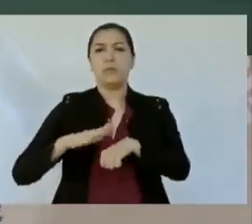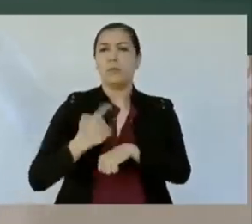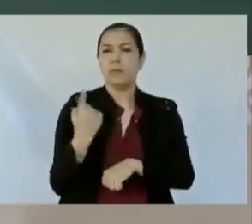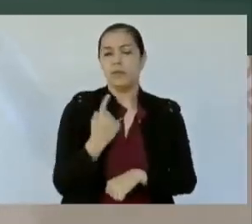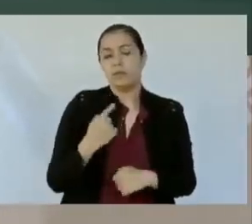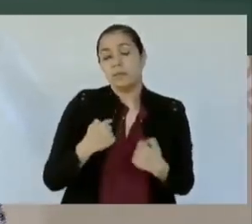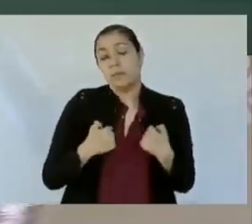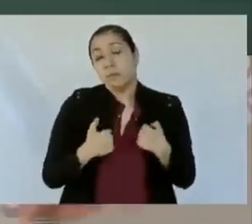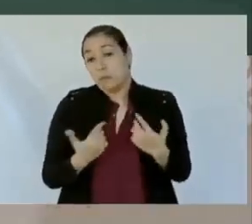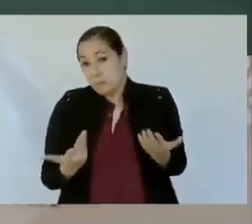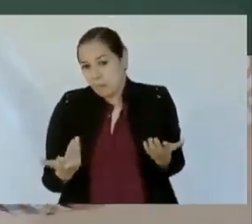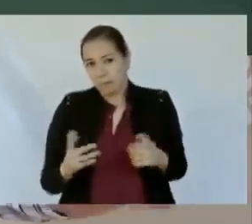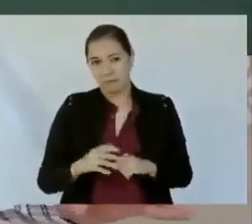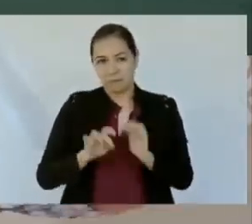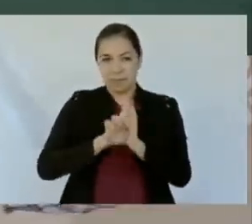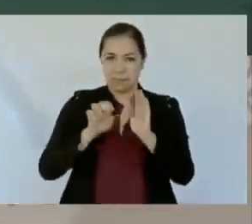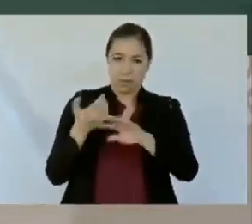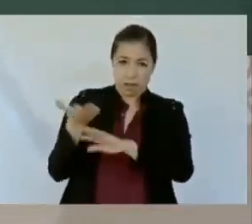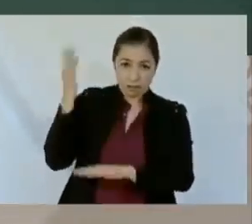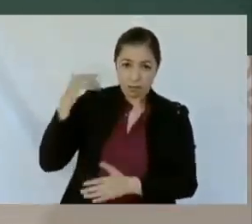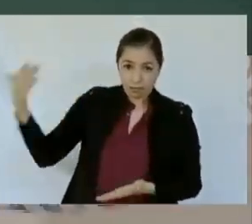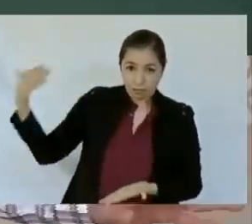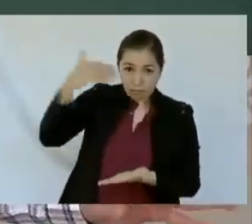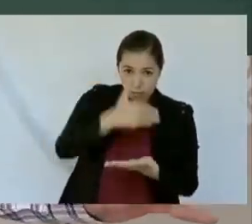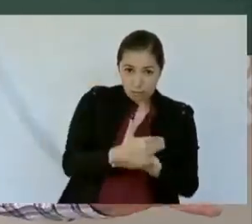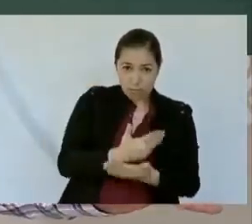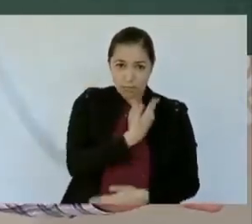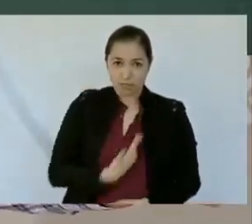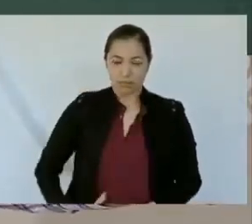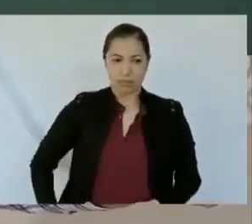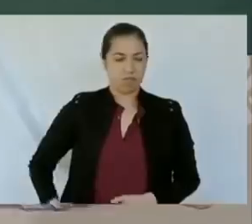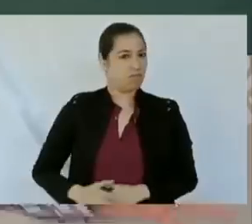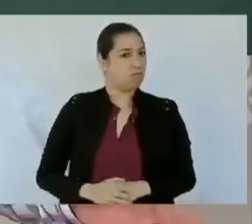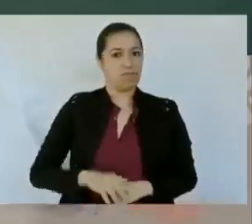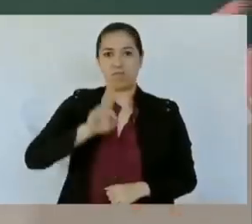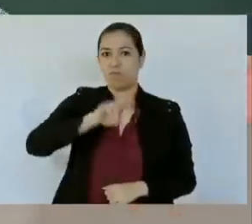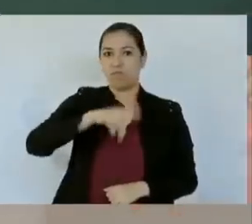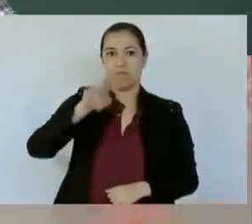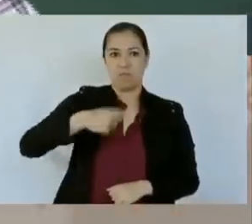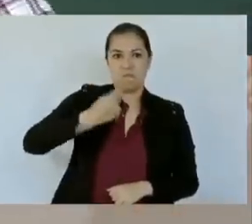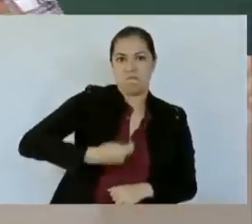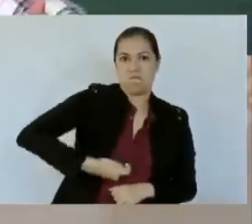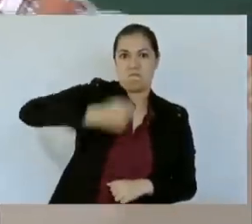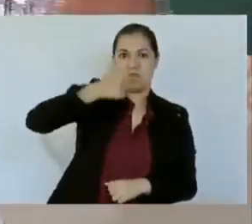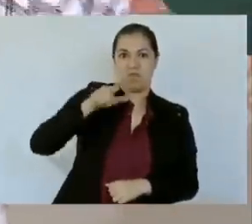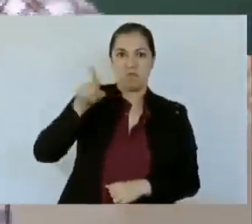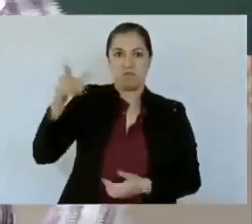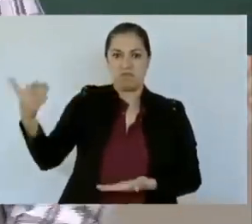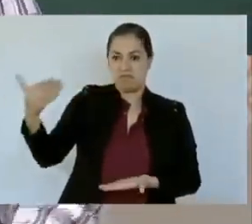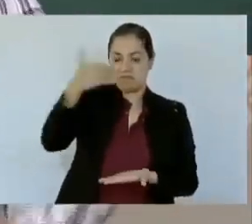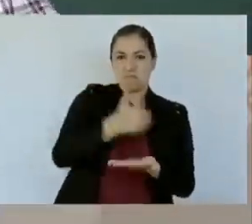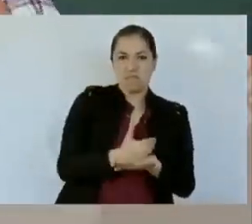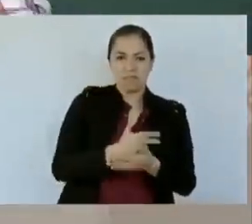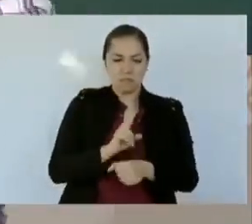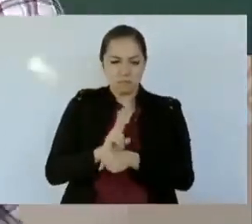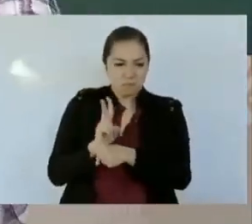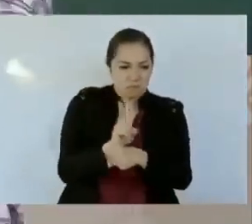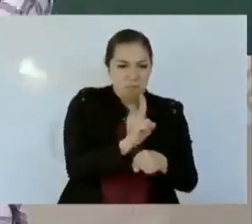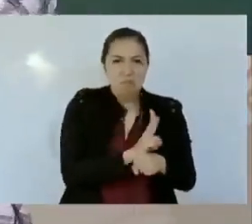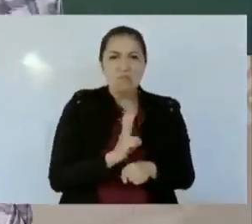no había venido un presidente de entrada, y menos a supervisar una obra en